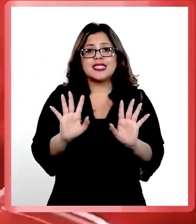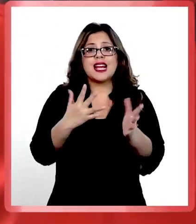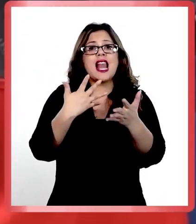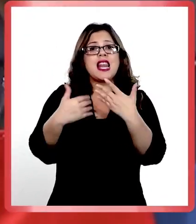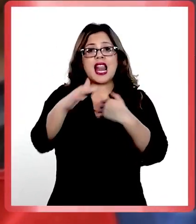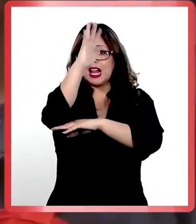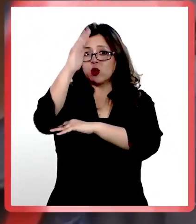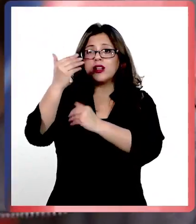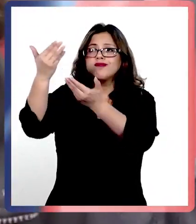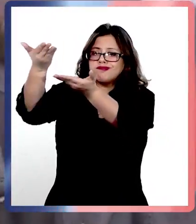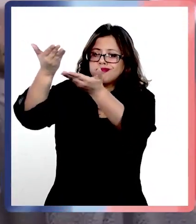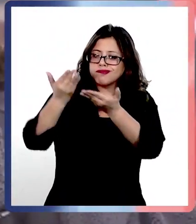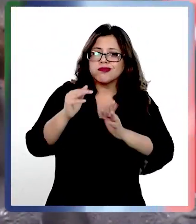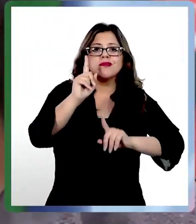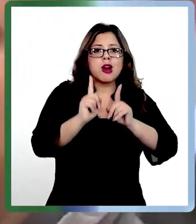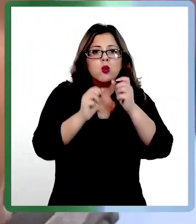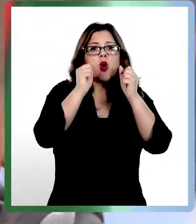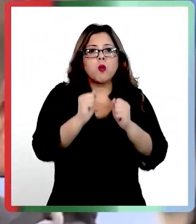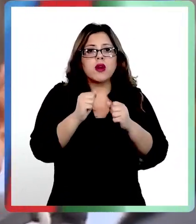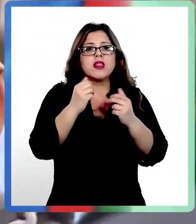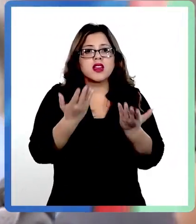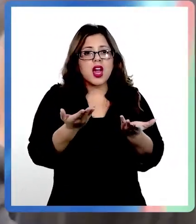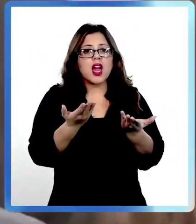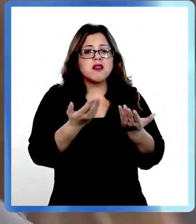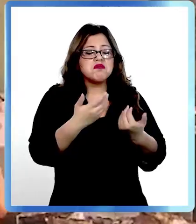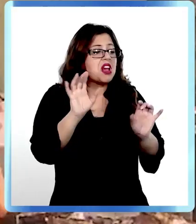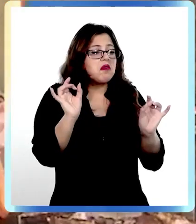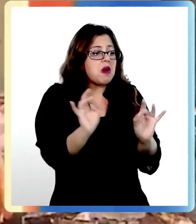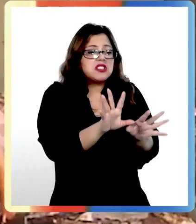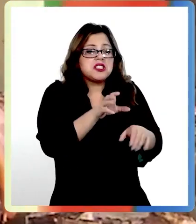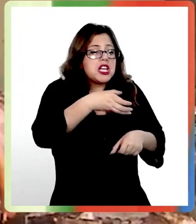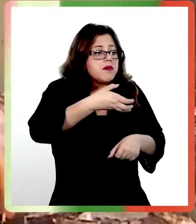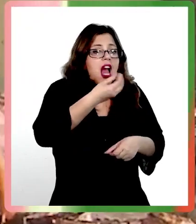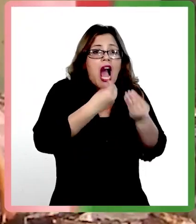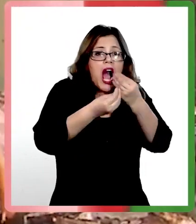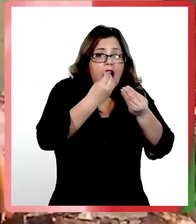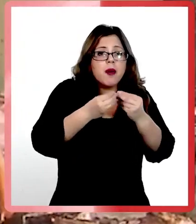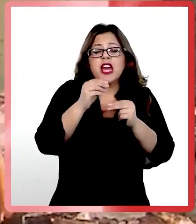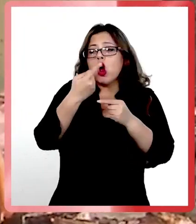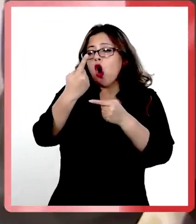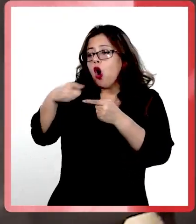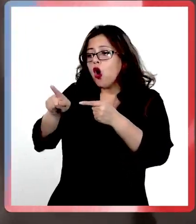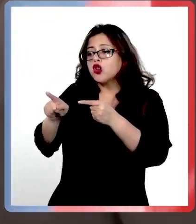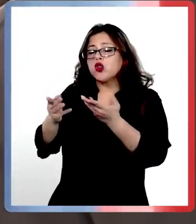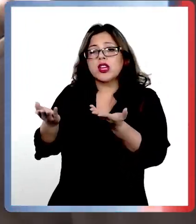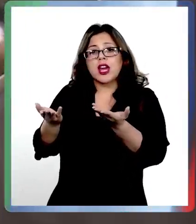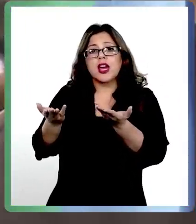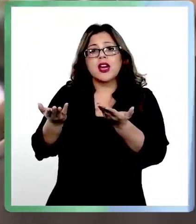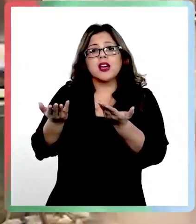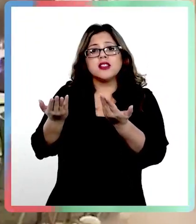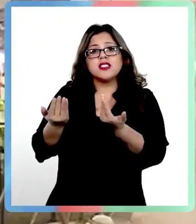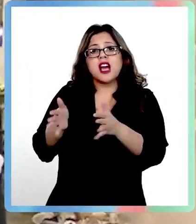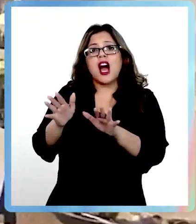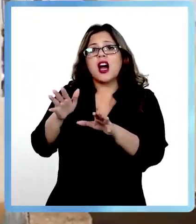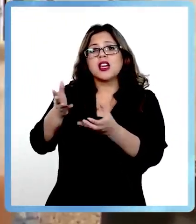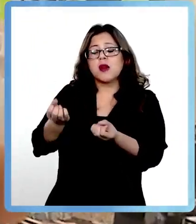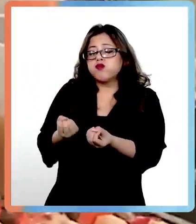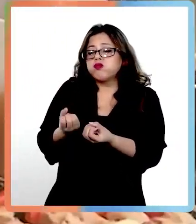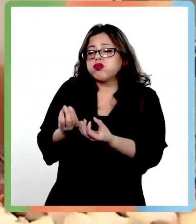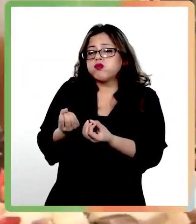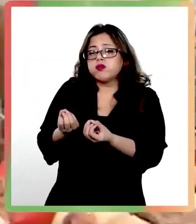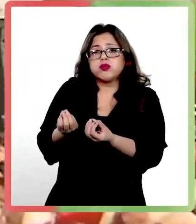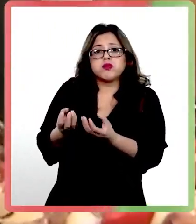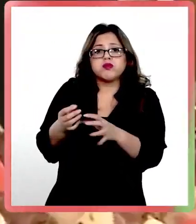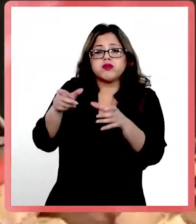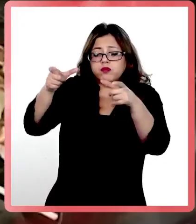La naturaleza los entrega, hay unos que se pueden comer crudos, otros cocidos, pero no es necesario procesarlos tanto. Y acá viene un punto